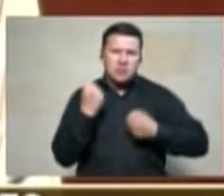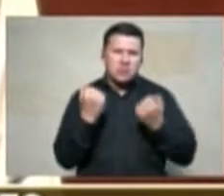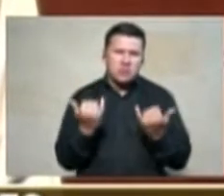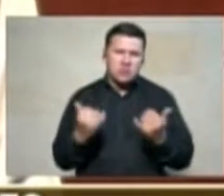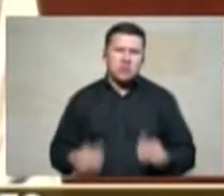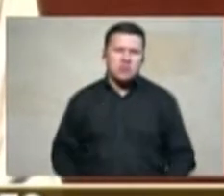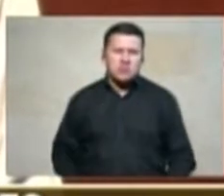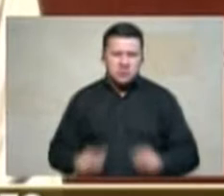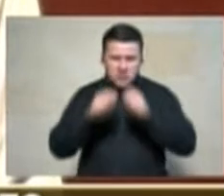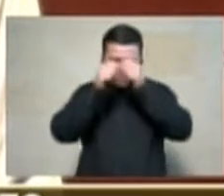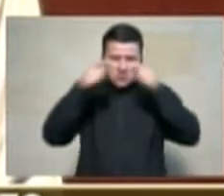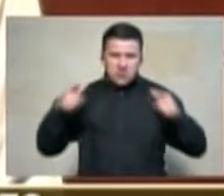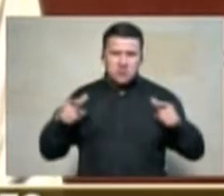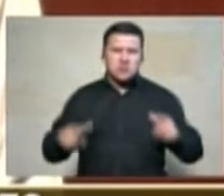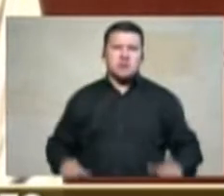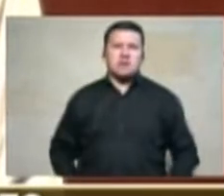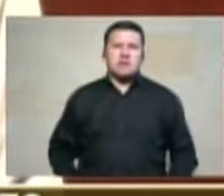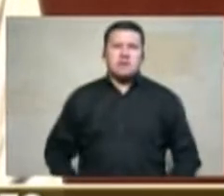del Estado